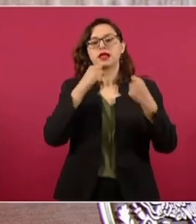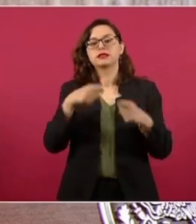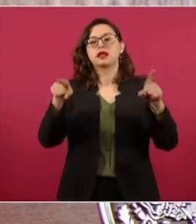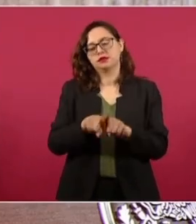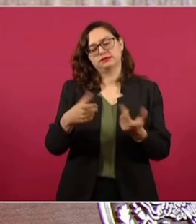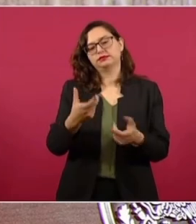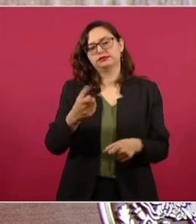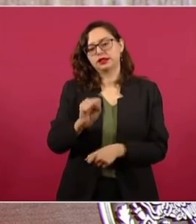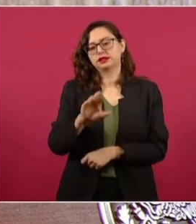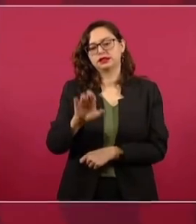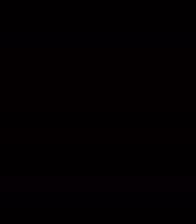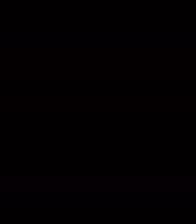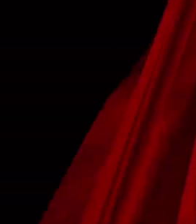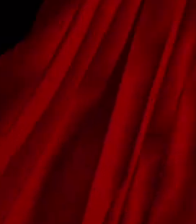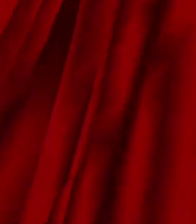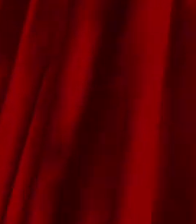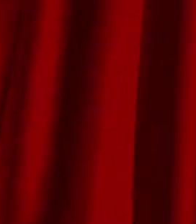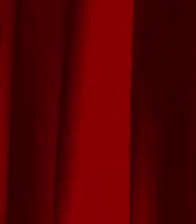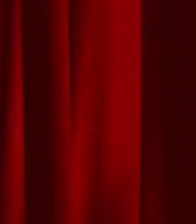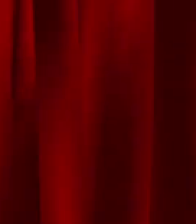secretario de Relaciones Exteriores, Marcelo Marte. por